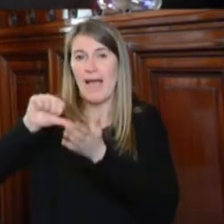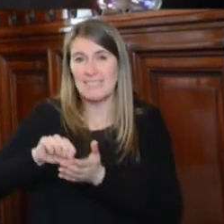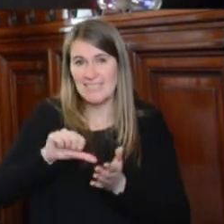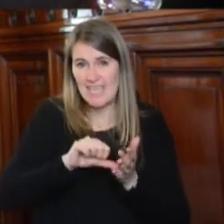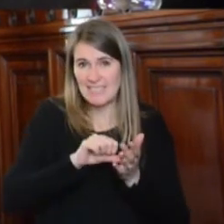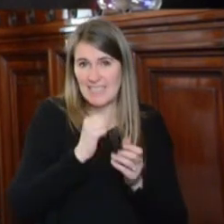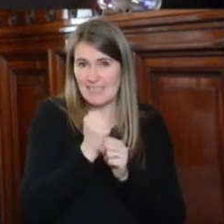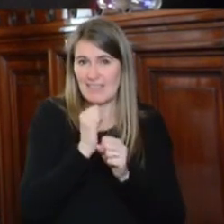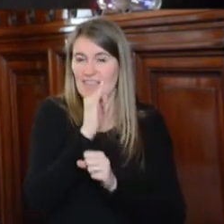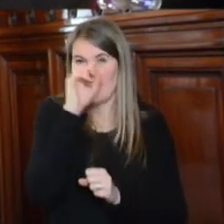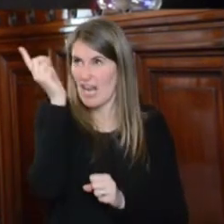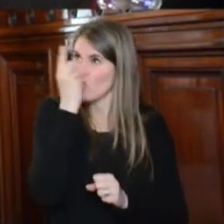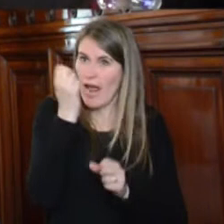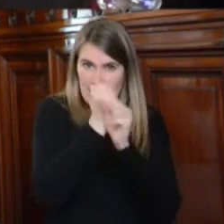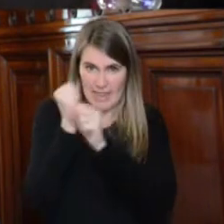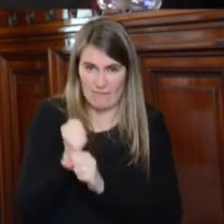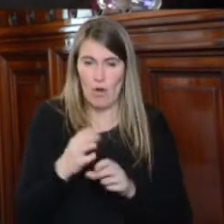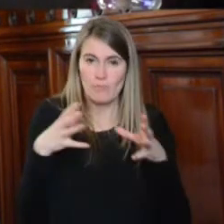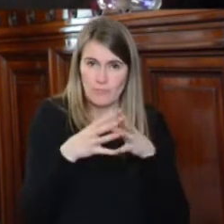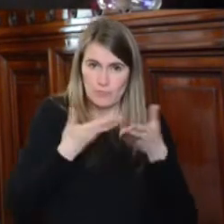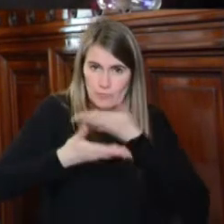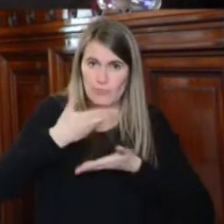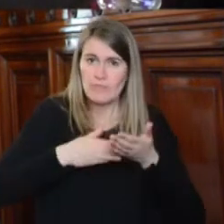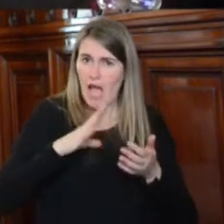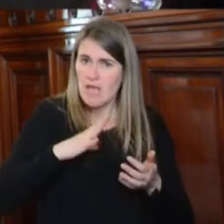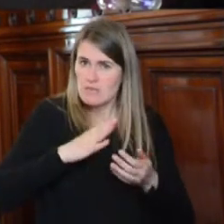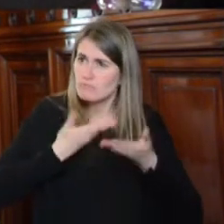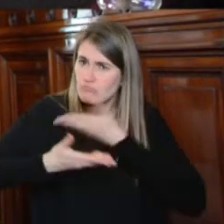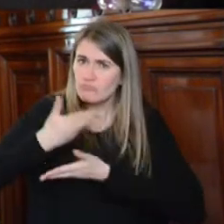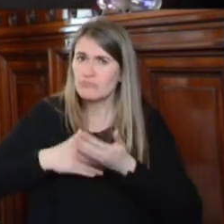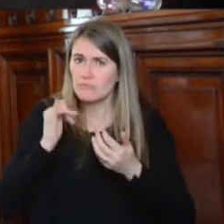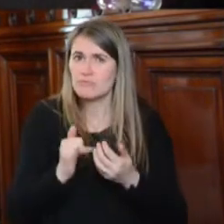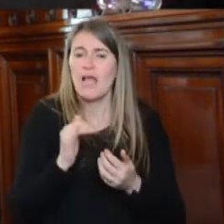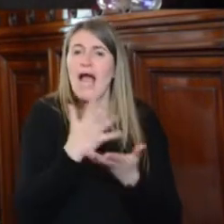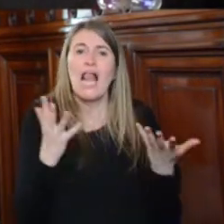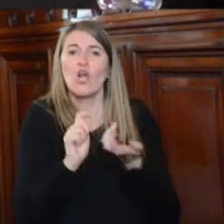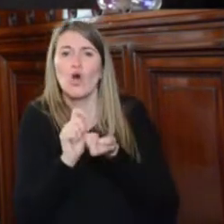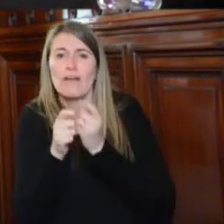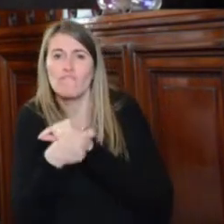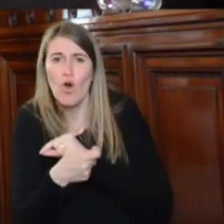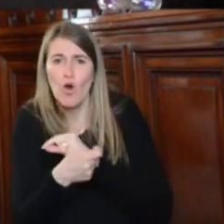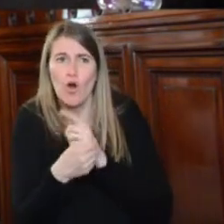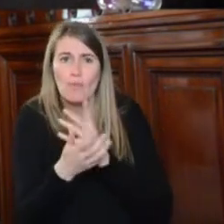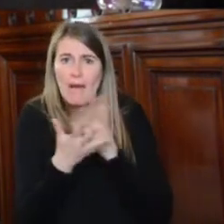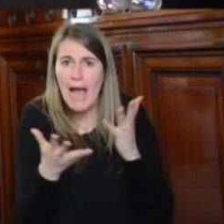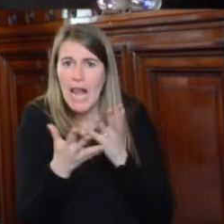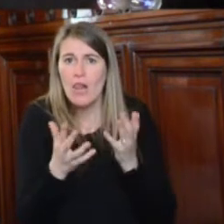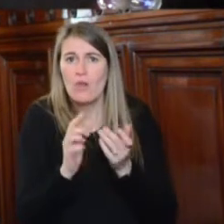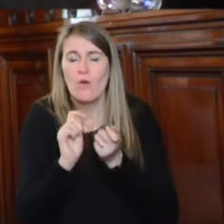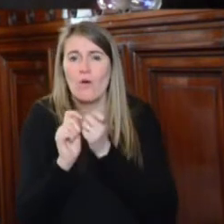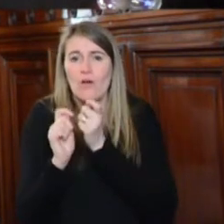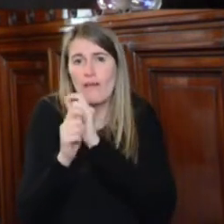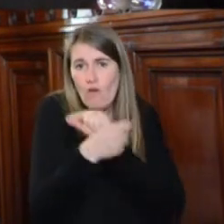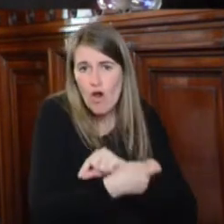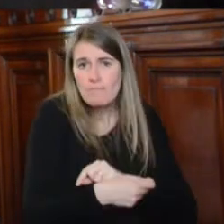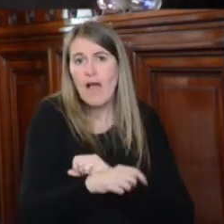con todos los actores sociales. Y además, cualquier tipo de reforma, nosotros creemos que tiene